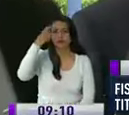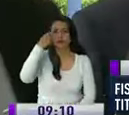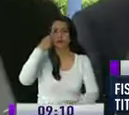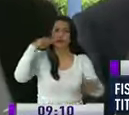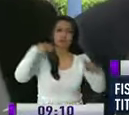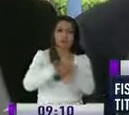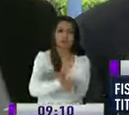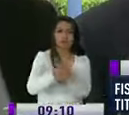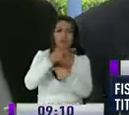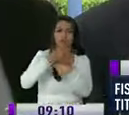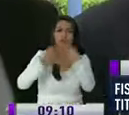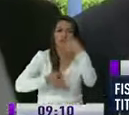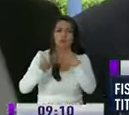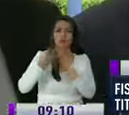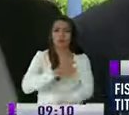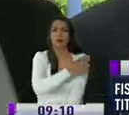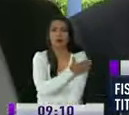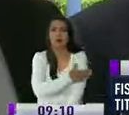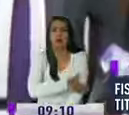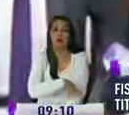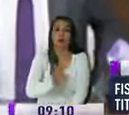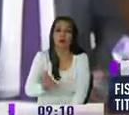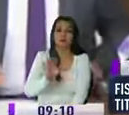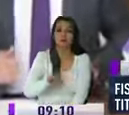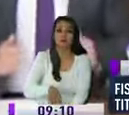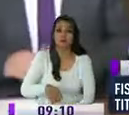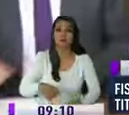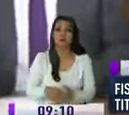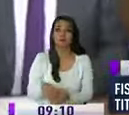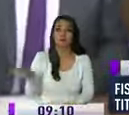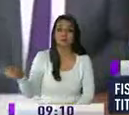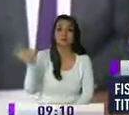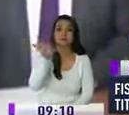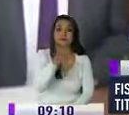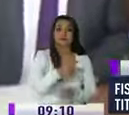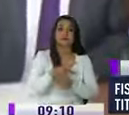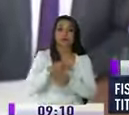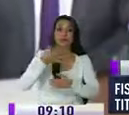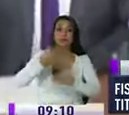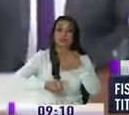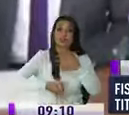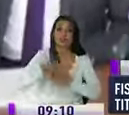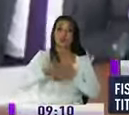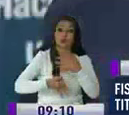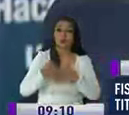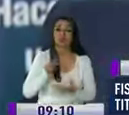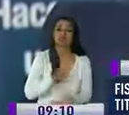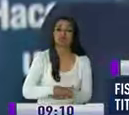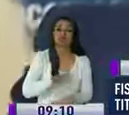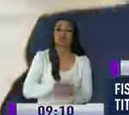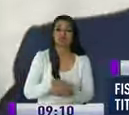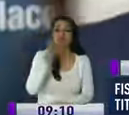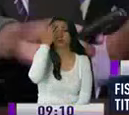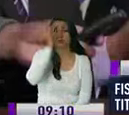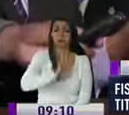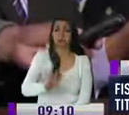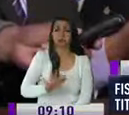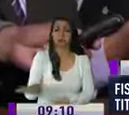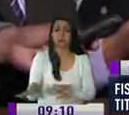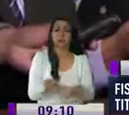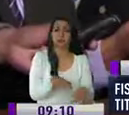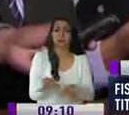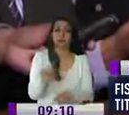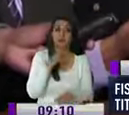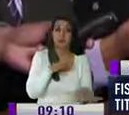judicial y el tráfico de influencias que ha existido Al titular del consejo de la judicatura parece no preocuparle esa diligencia legal Es un